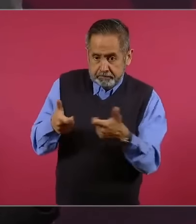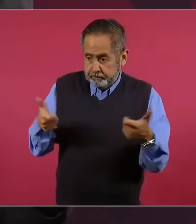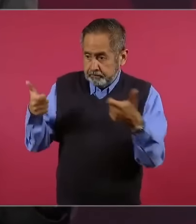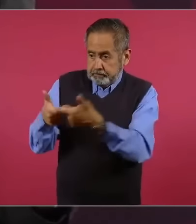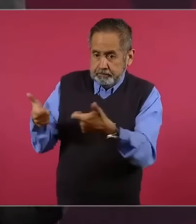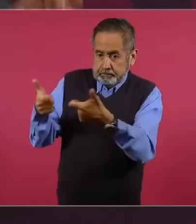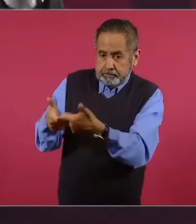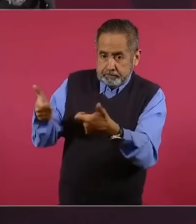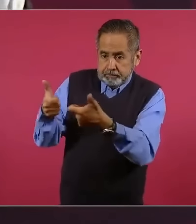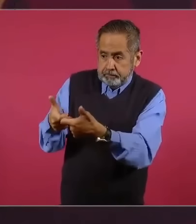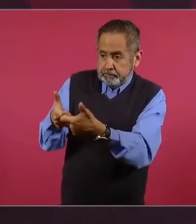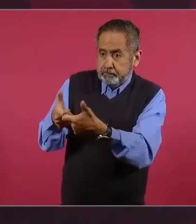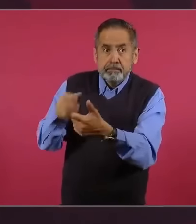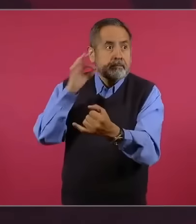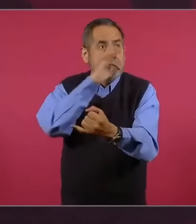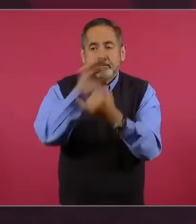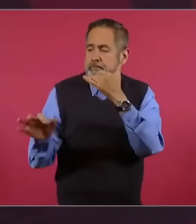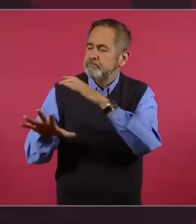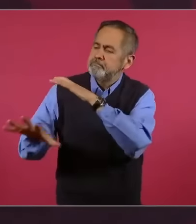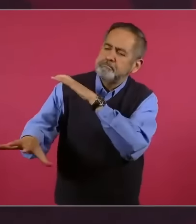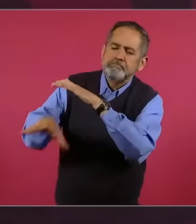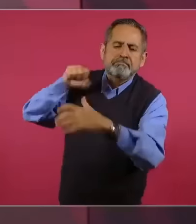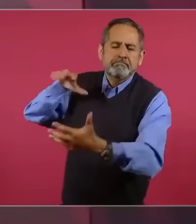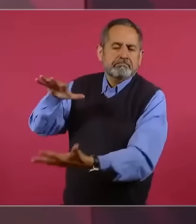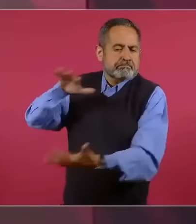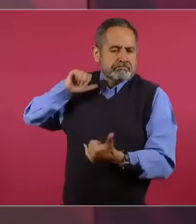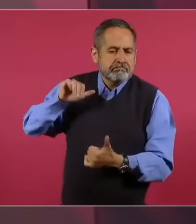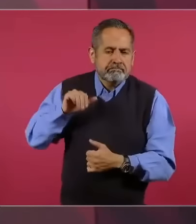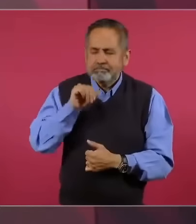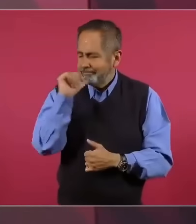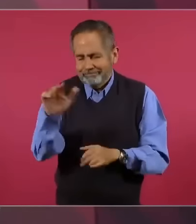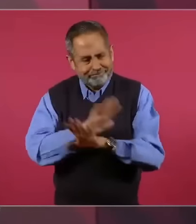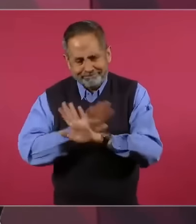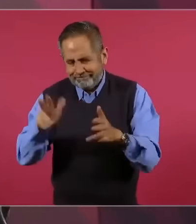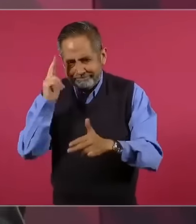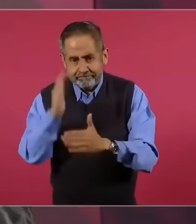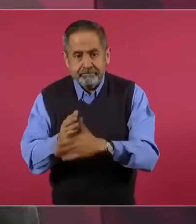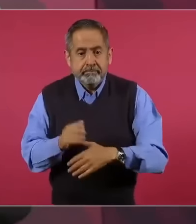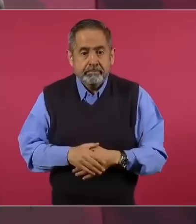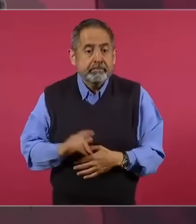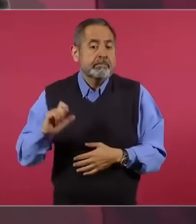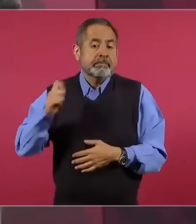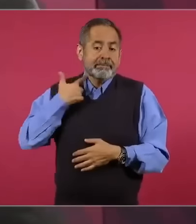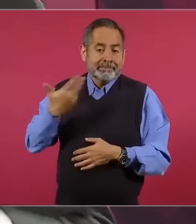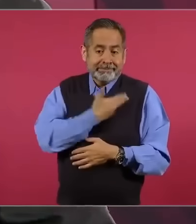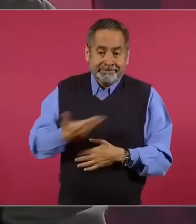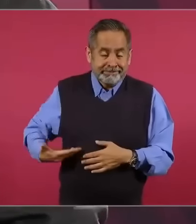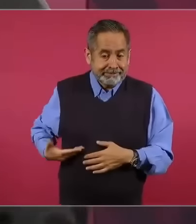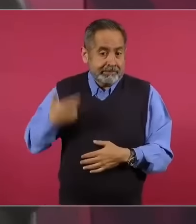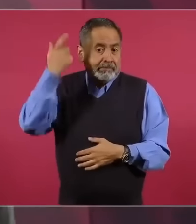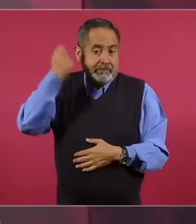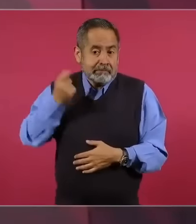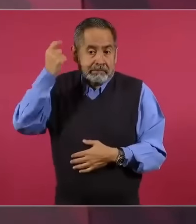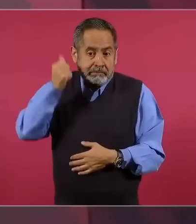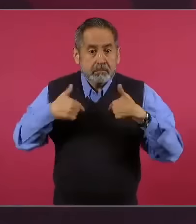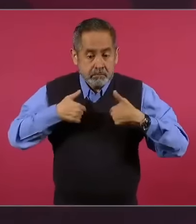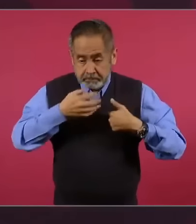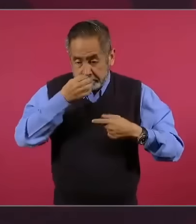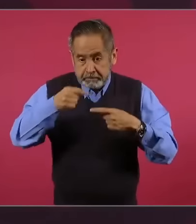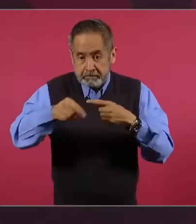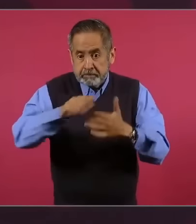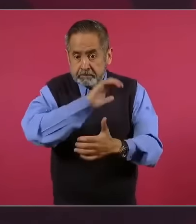ya se suspendieron las pensiones a los expresidentes. Yo voy a terminar y no voy